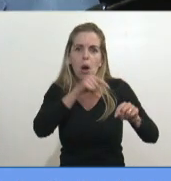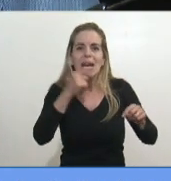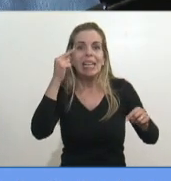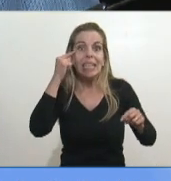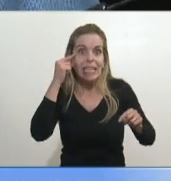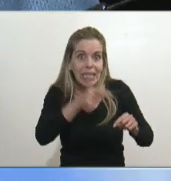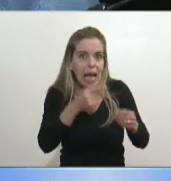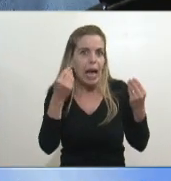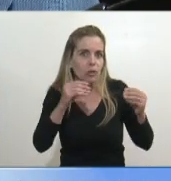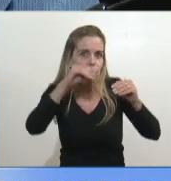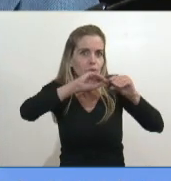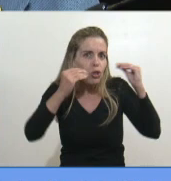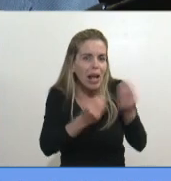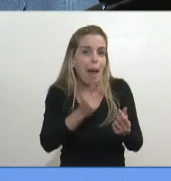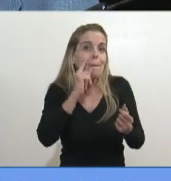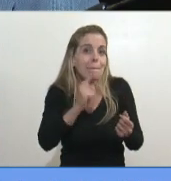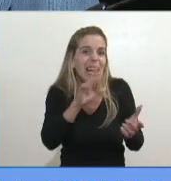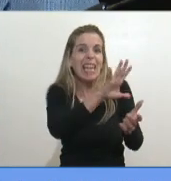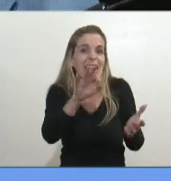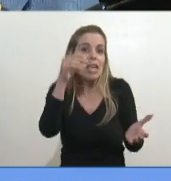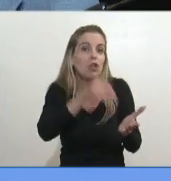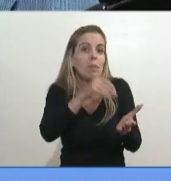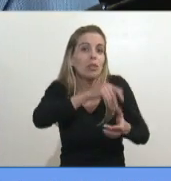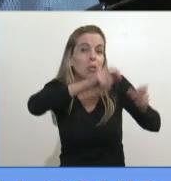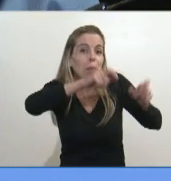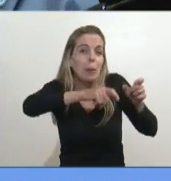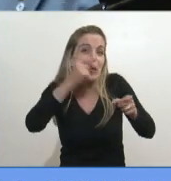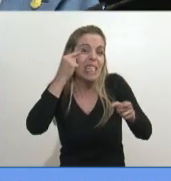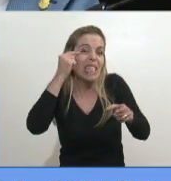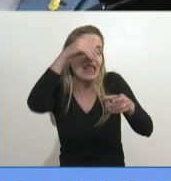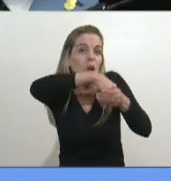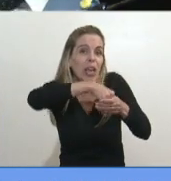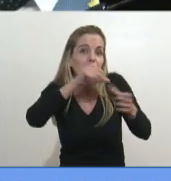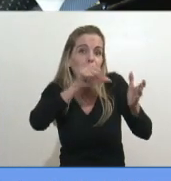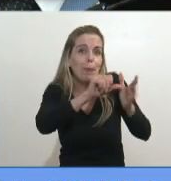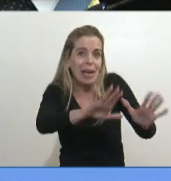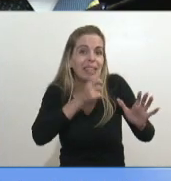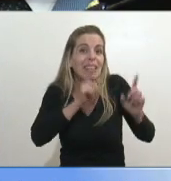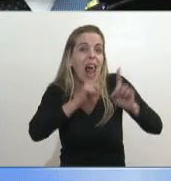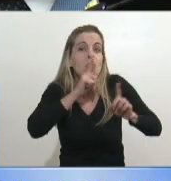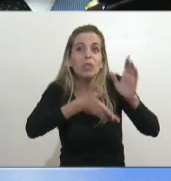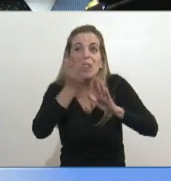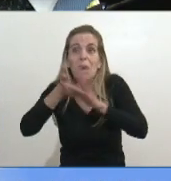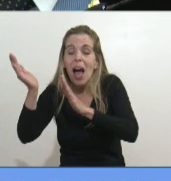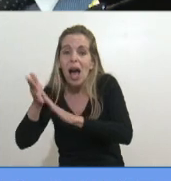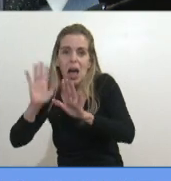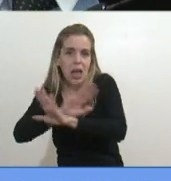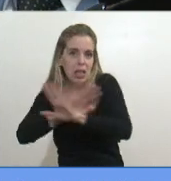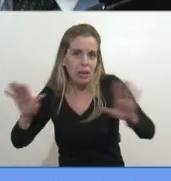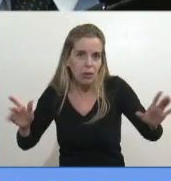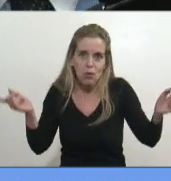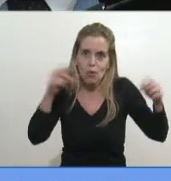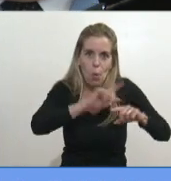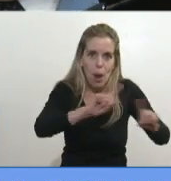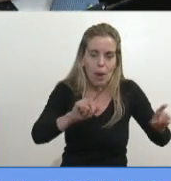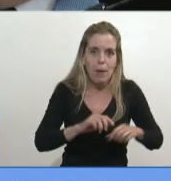1.500 millones, vos salí y... Chao. Fuiste. Y no hay toda esta gente,